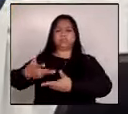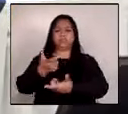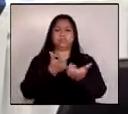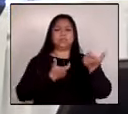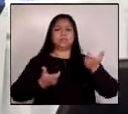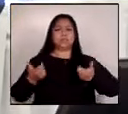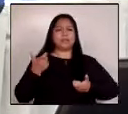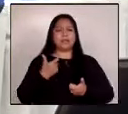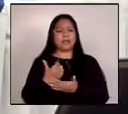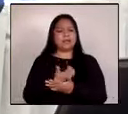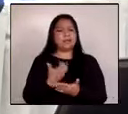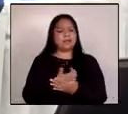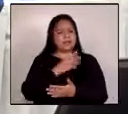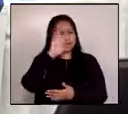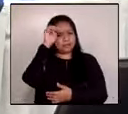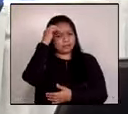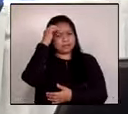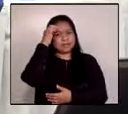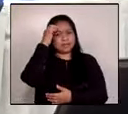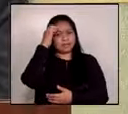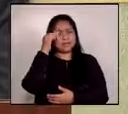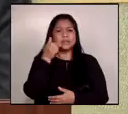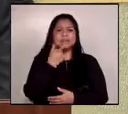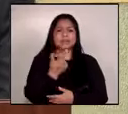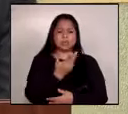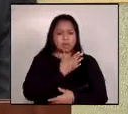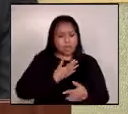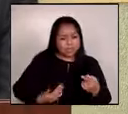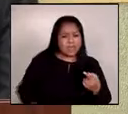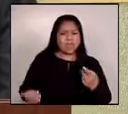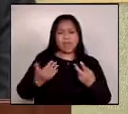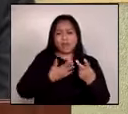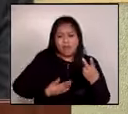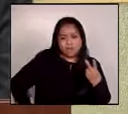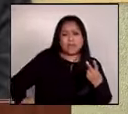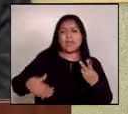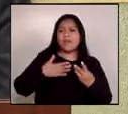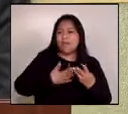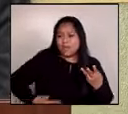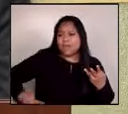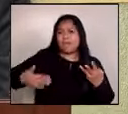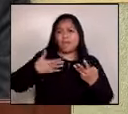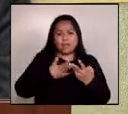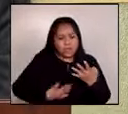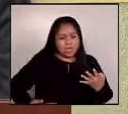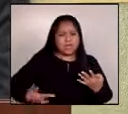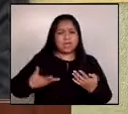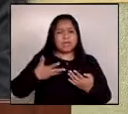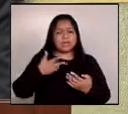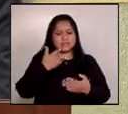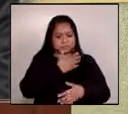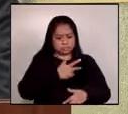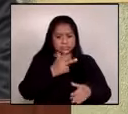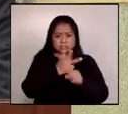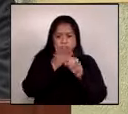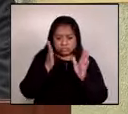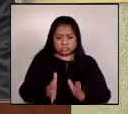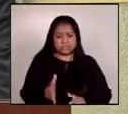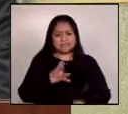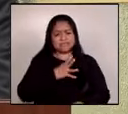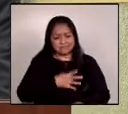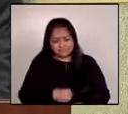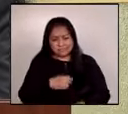y económico. Gobierno tras gobierno, los guatemaltecos, tristemente, hemos tenido que